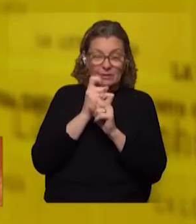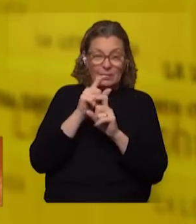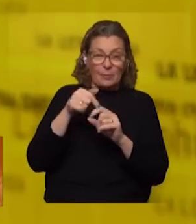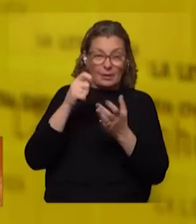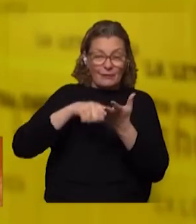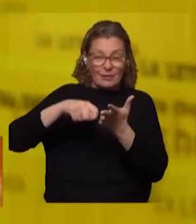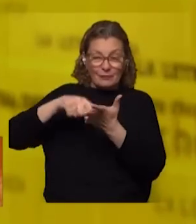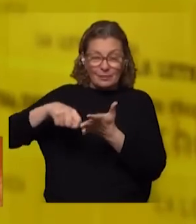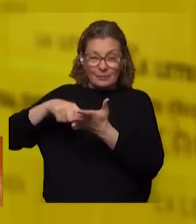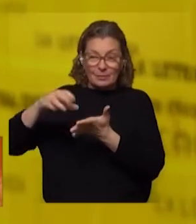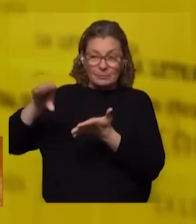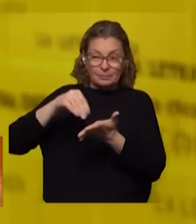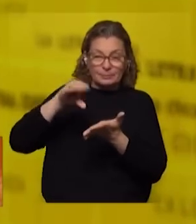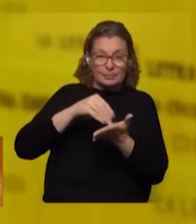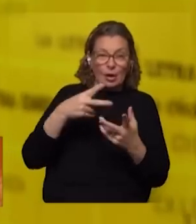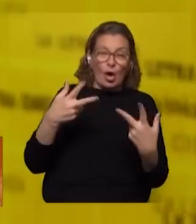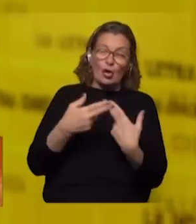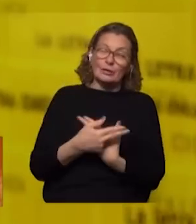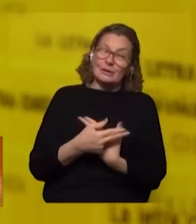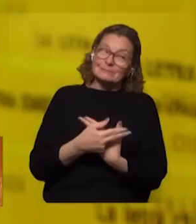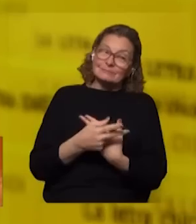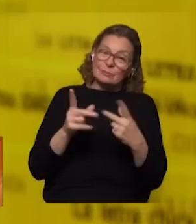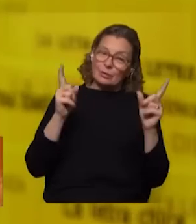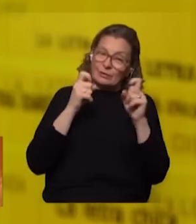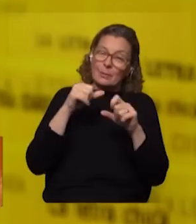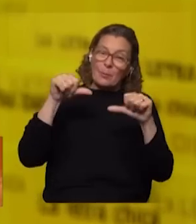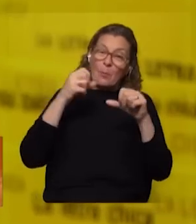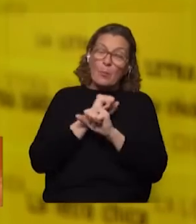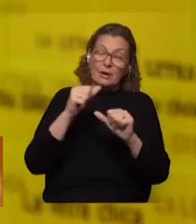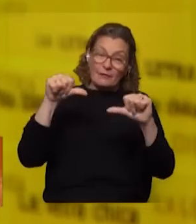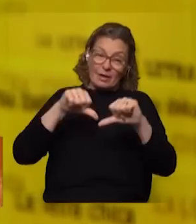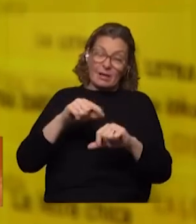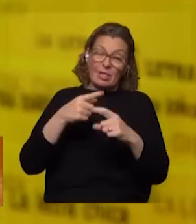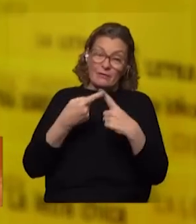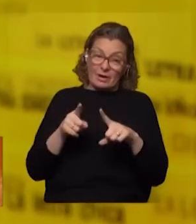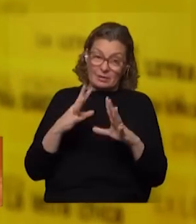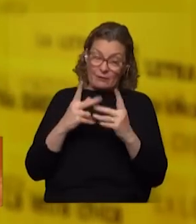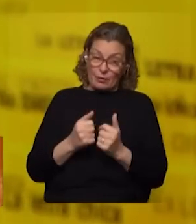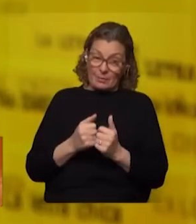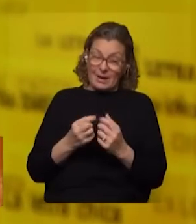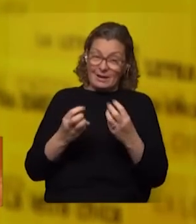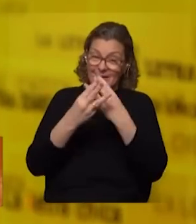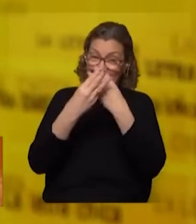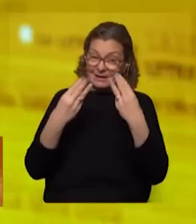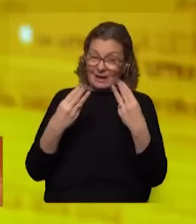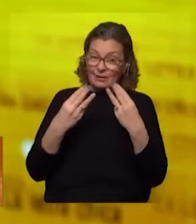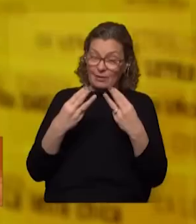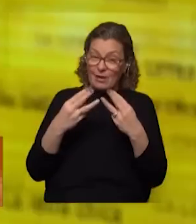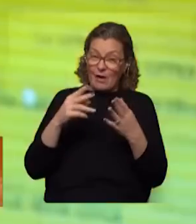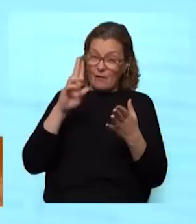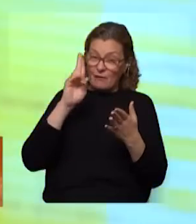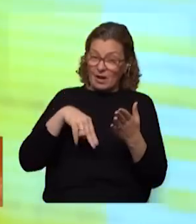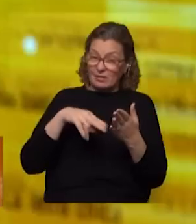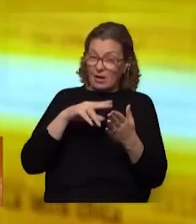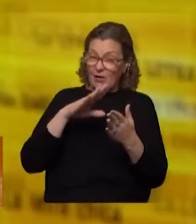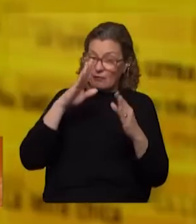recolección de firmas que se corte puede fracasar eso es otra cosa en general han fracasado creo que